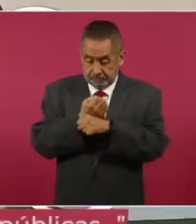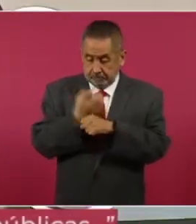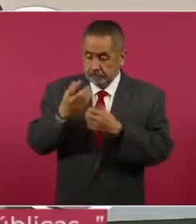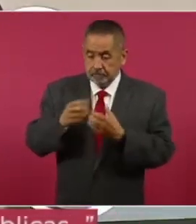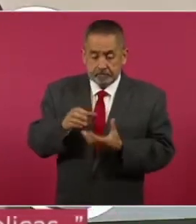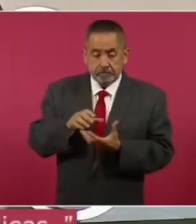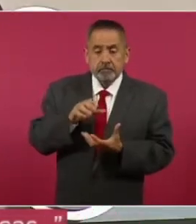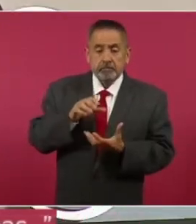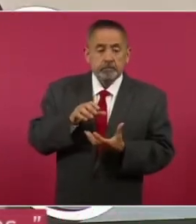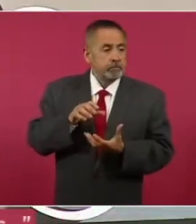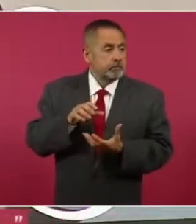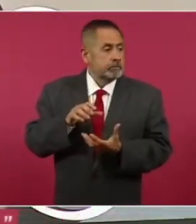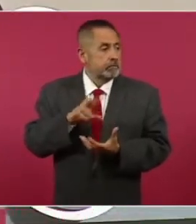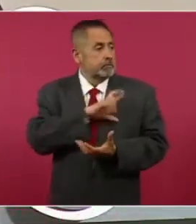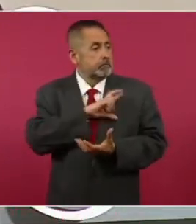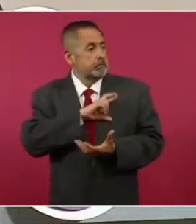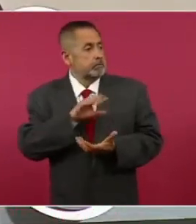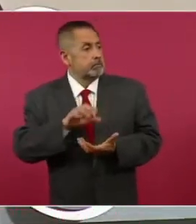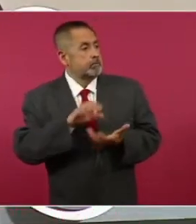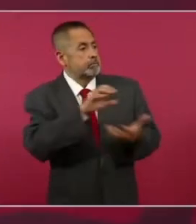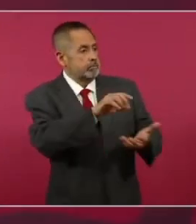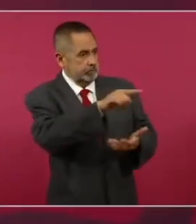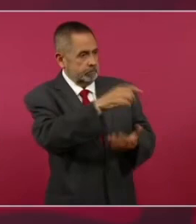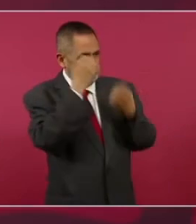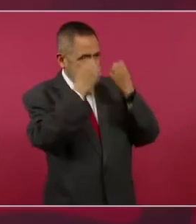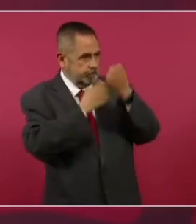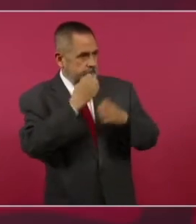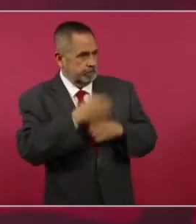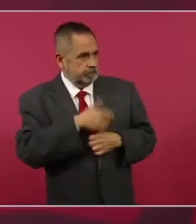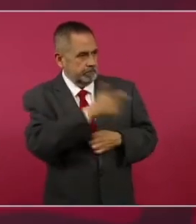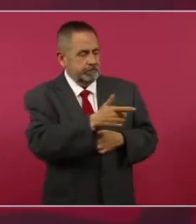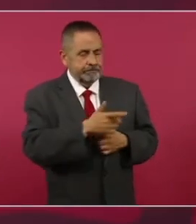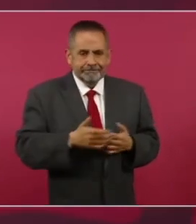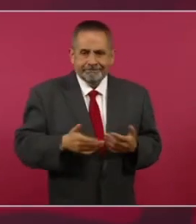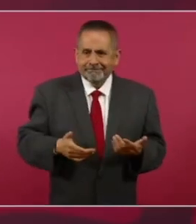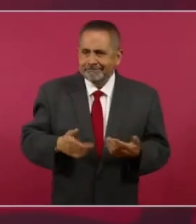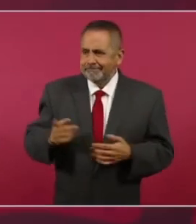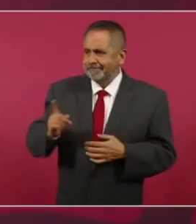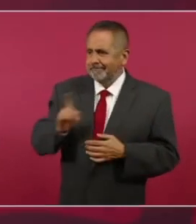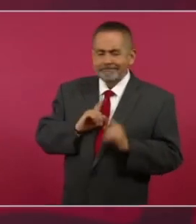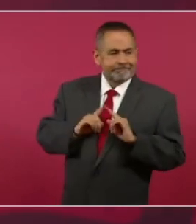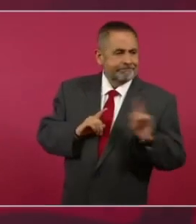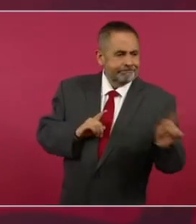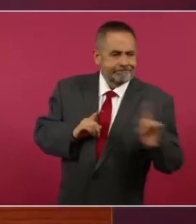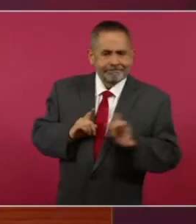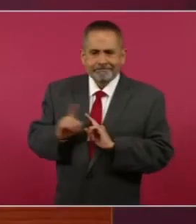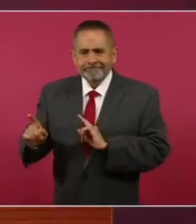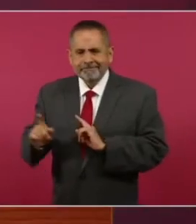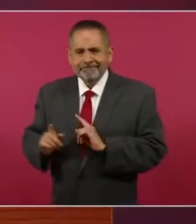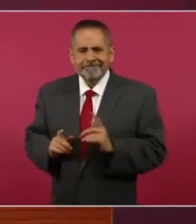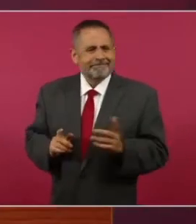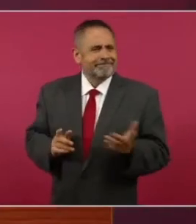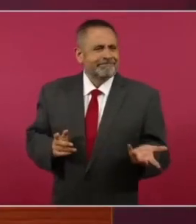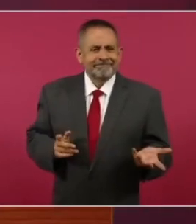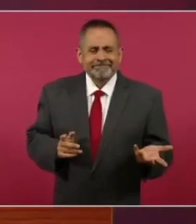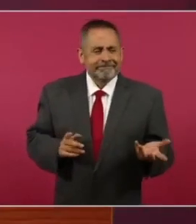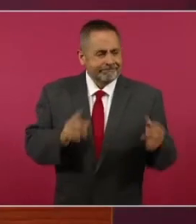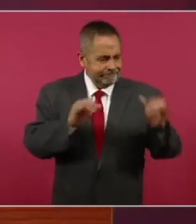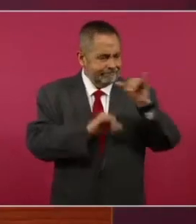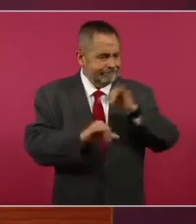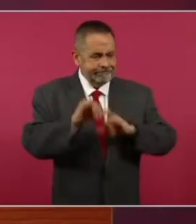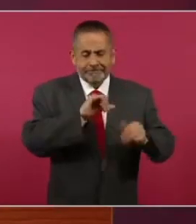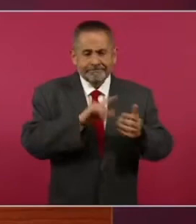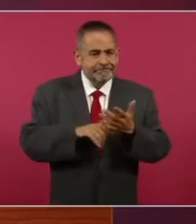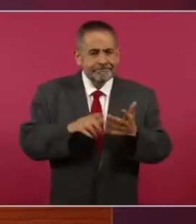normalmente a un particular. Quiere decir con esto que los servicios de laboratorios